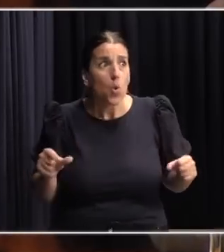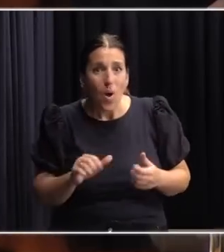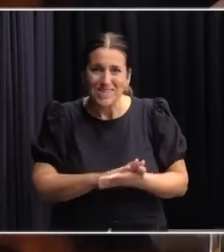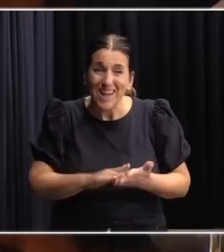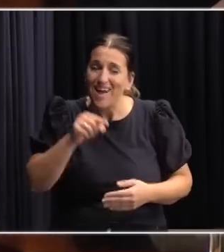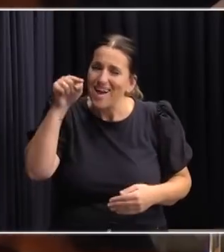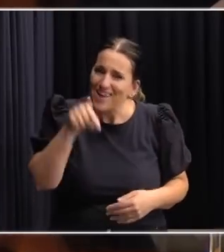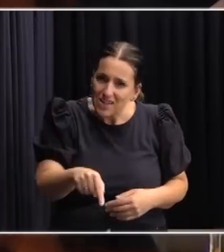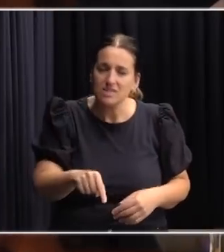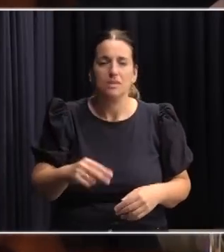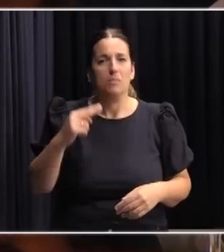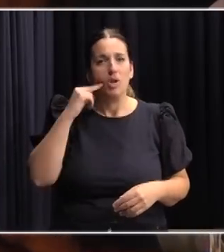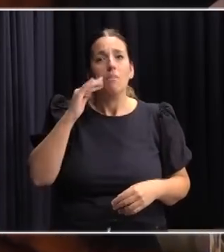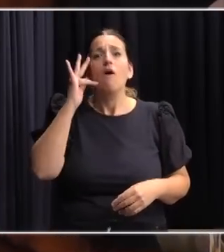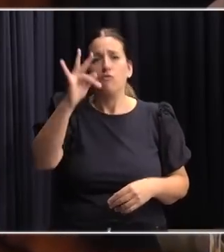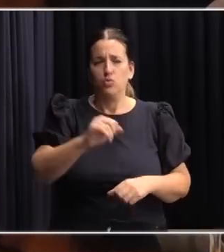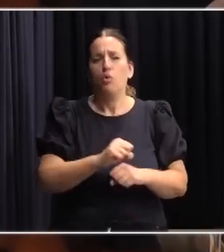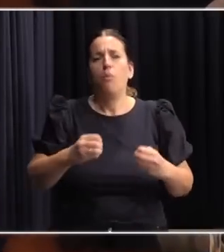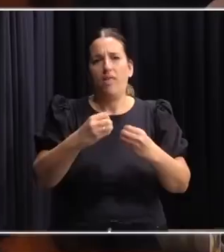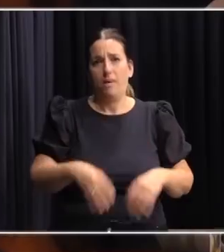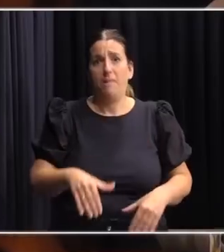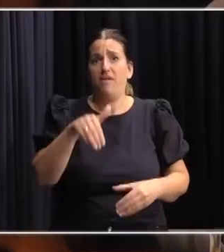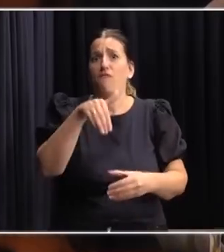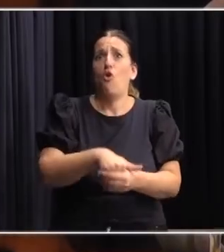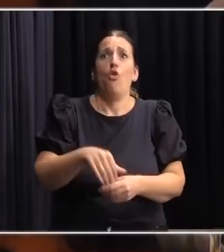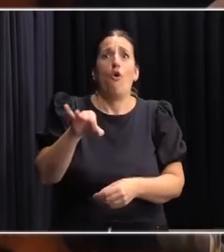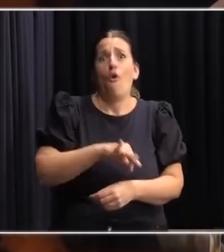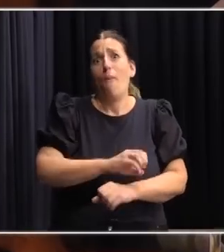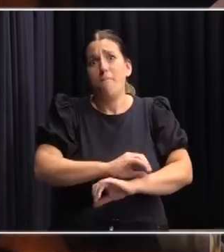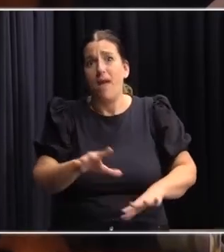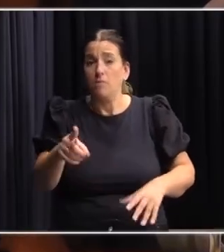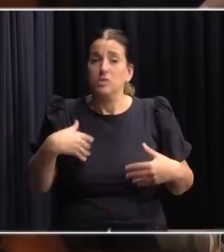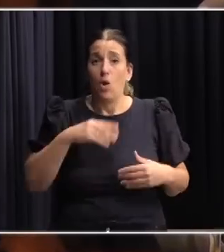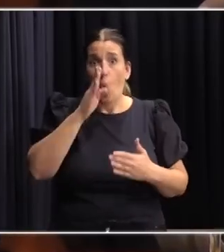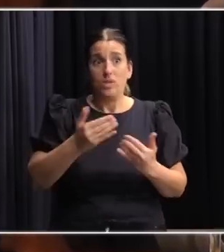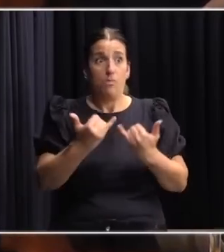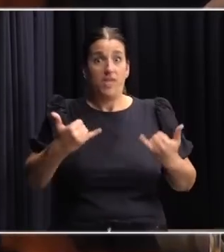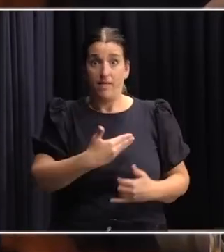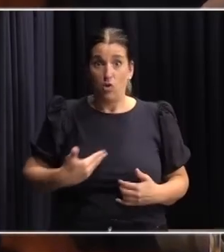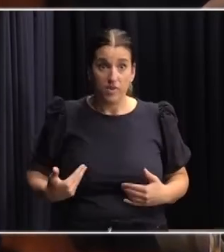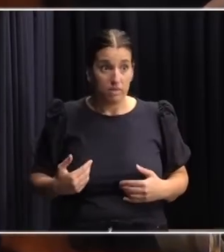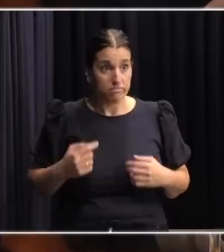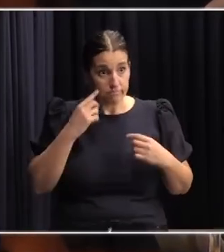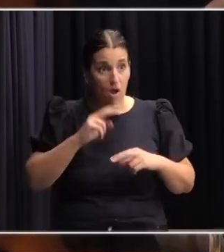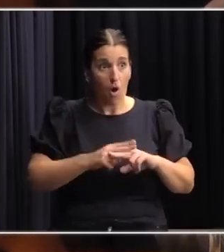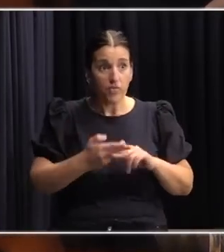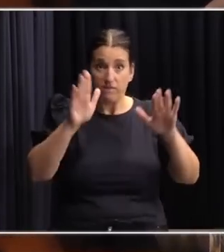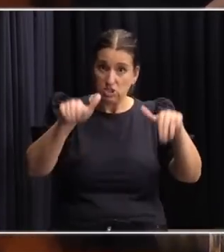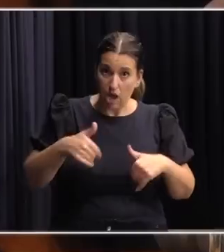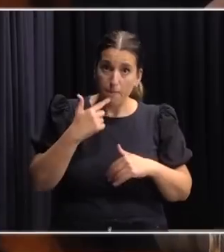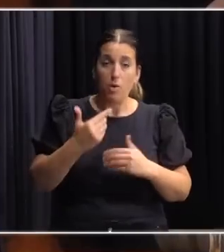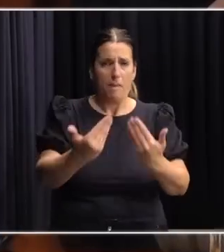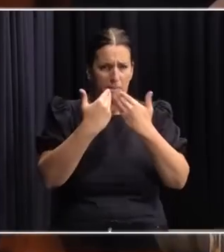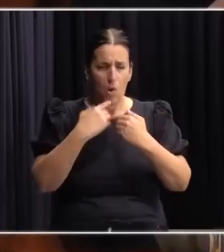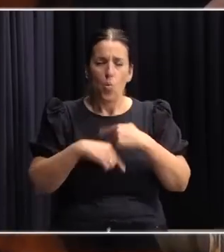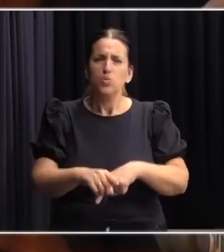Ese para mí paga el costo político. Si ustedes el último día de gobierno se sientan conmigo acá y me dicen, presidente,